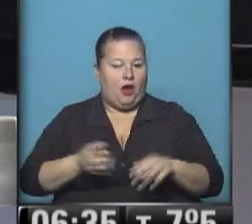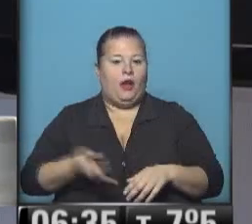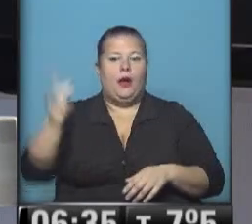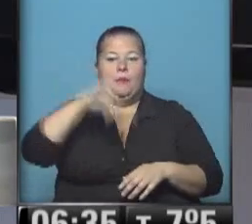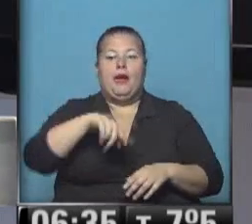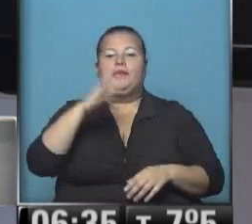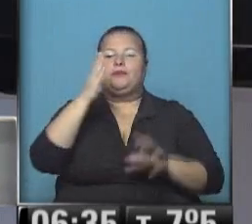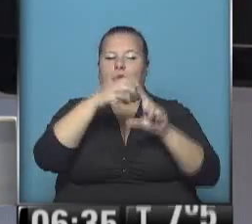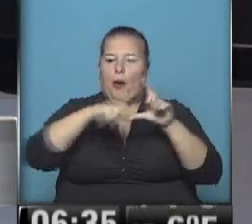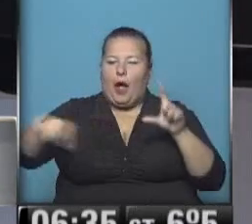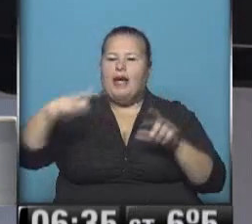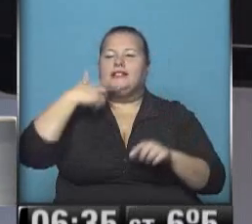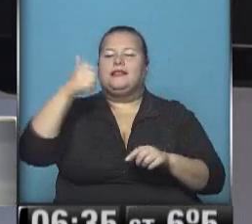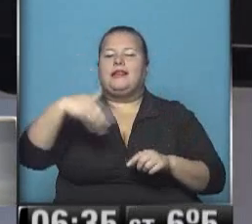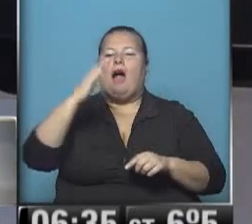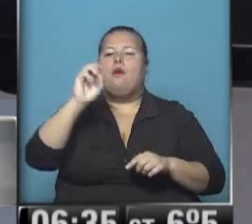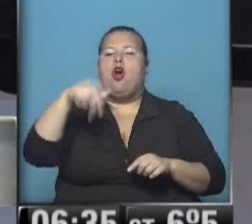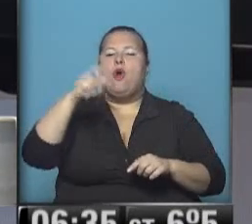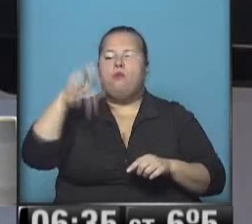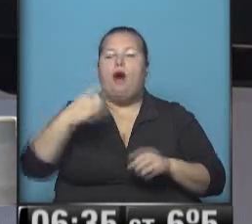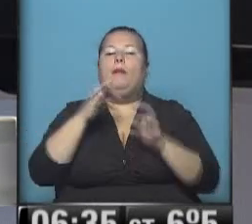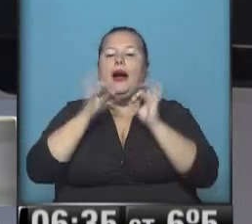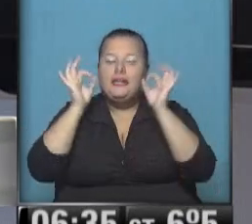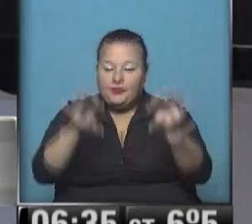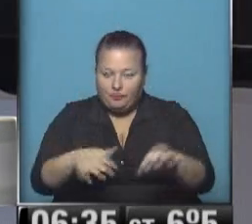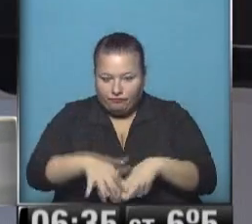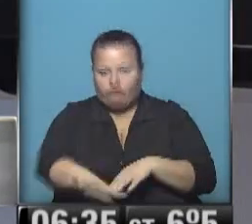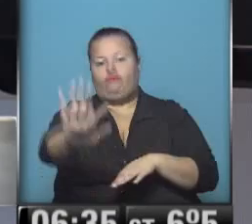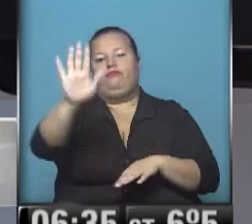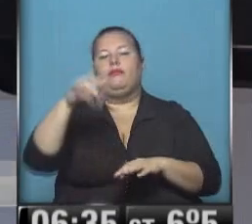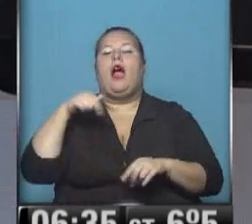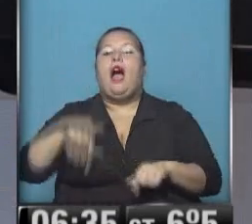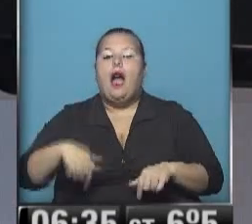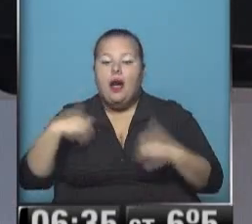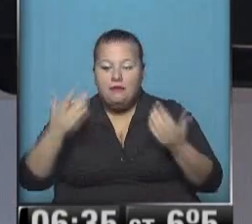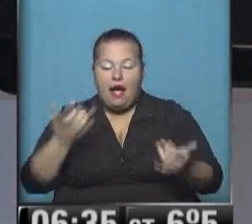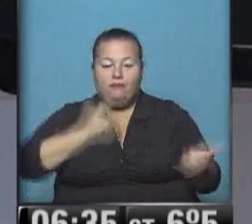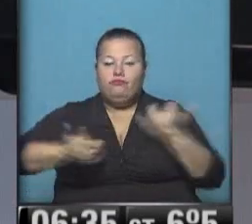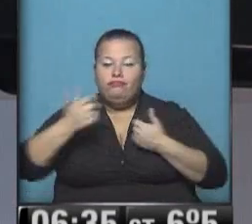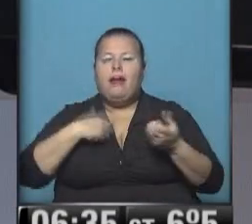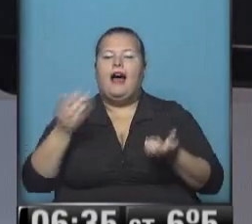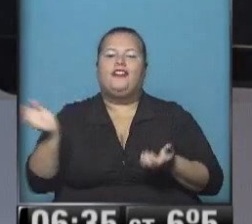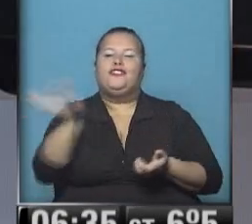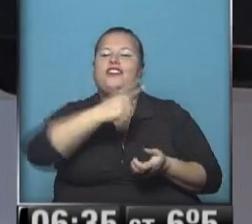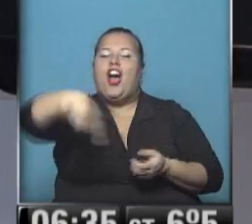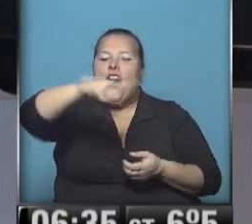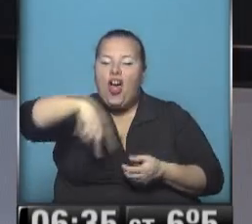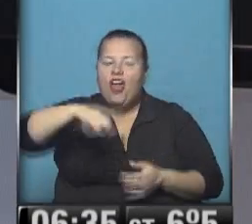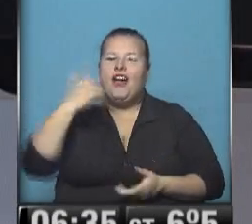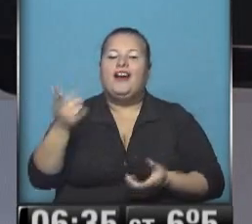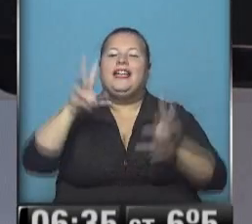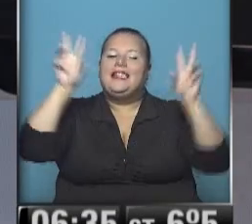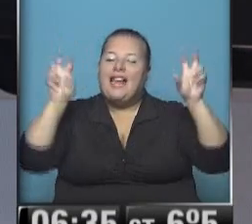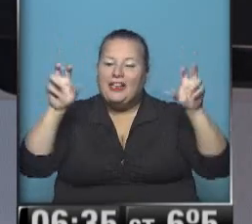la bahía de San Borombón para finalmente desembocar. Y ahora seguimos con más, con más información para todos ustedes, los